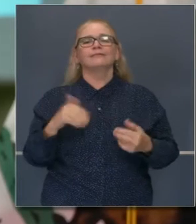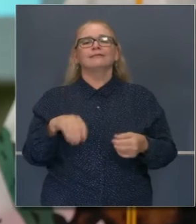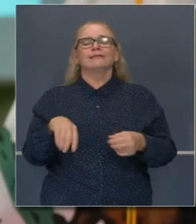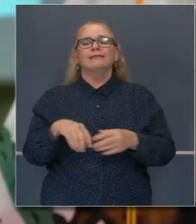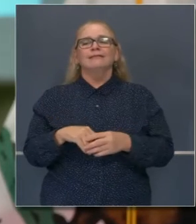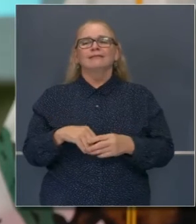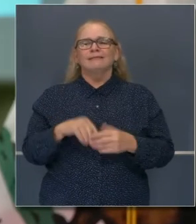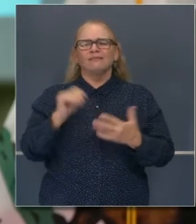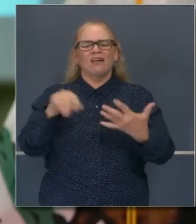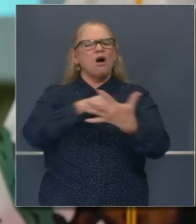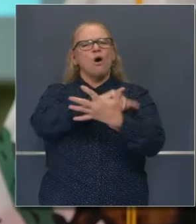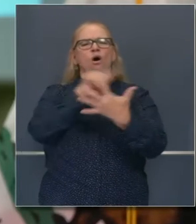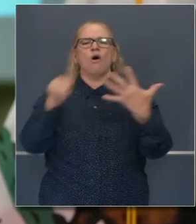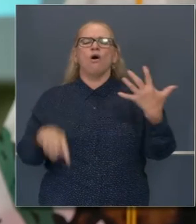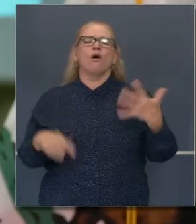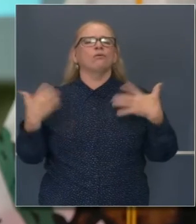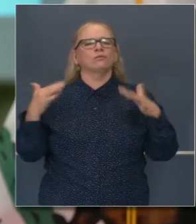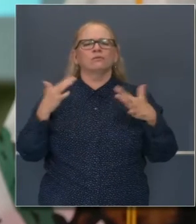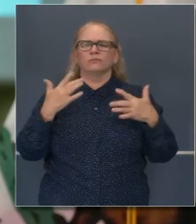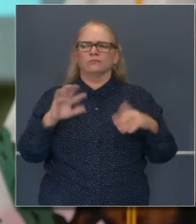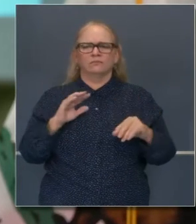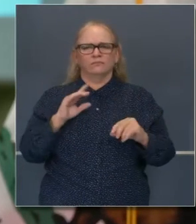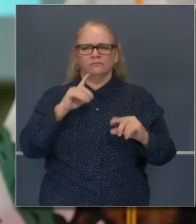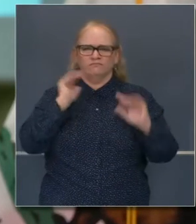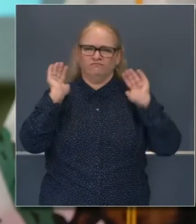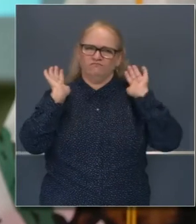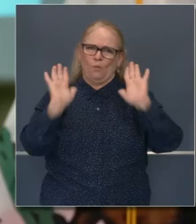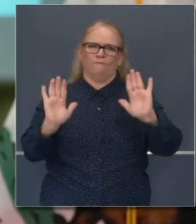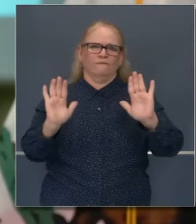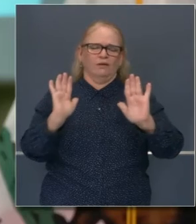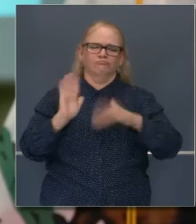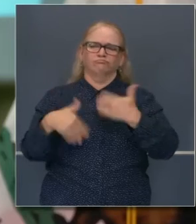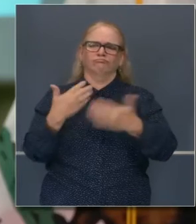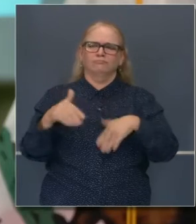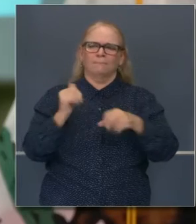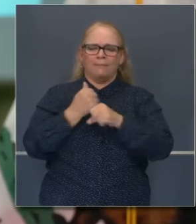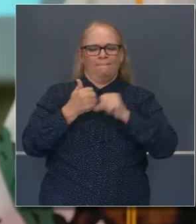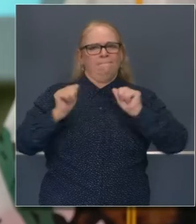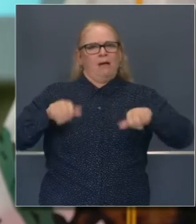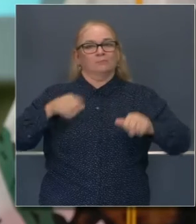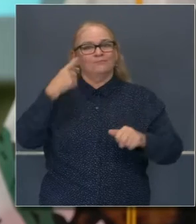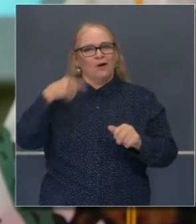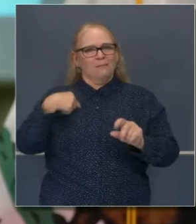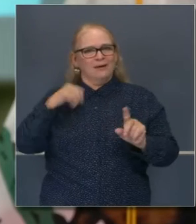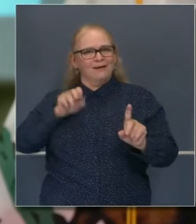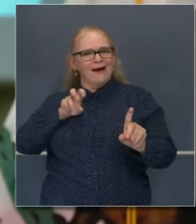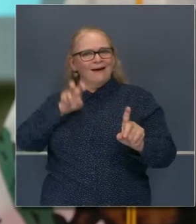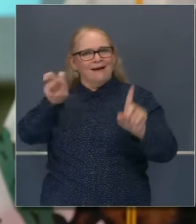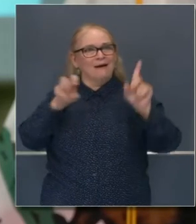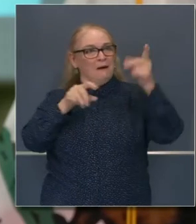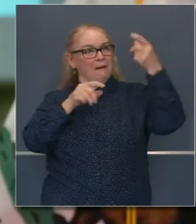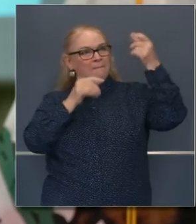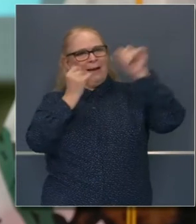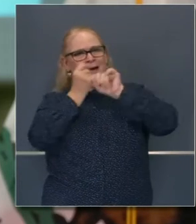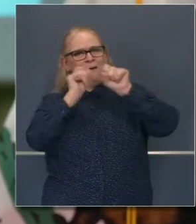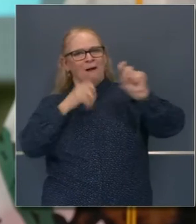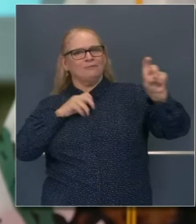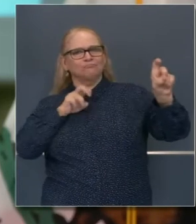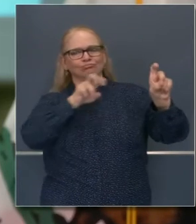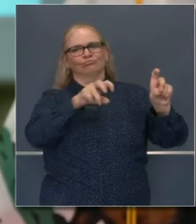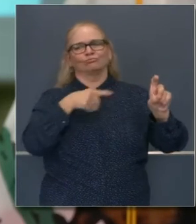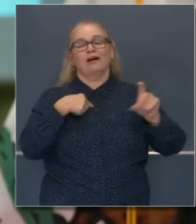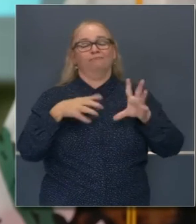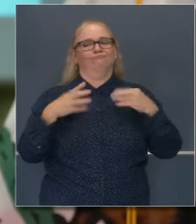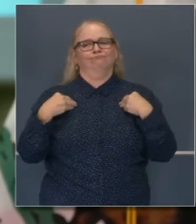cuales fueron pioneros para yo poder estar aquí hoy y aceptar su nominación, señor gobernador.